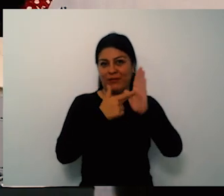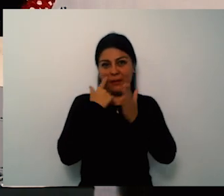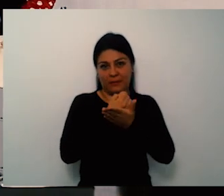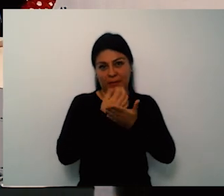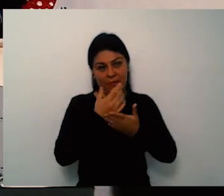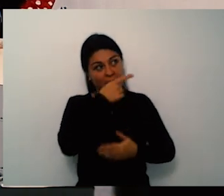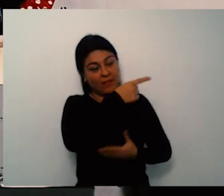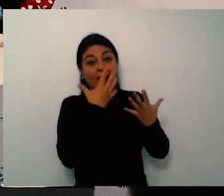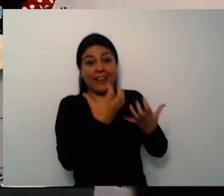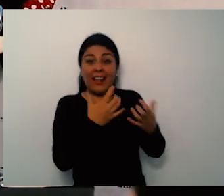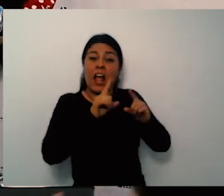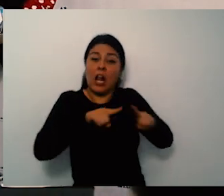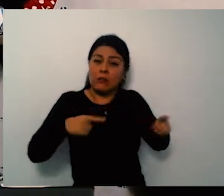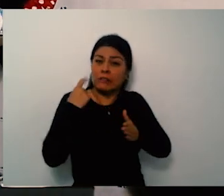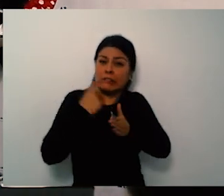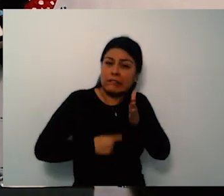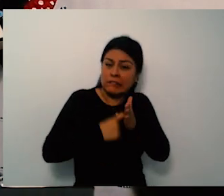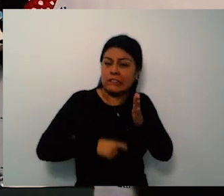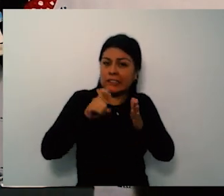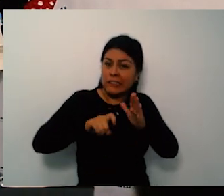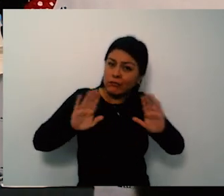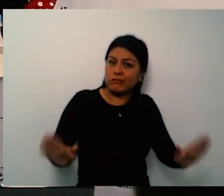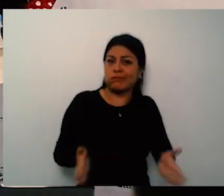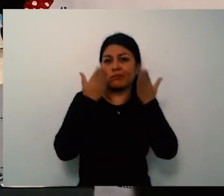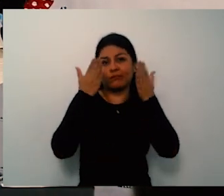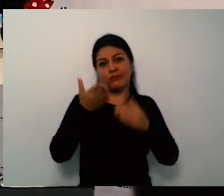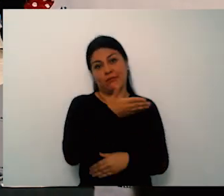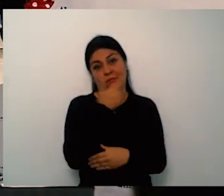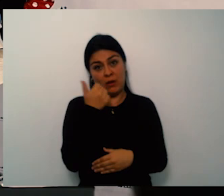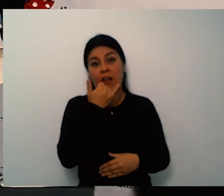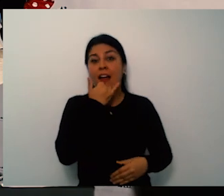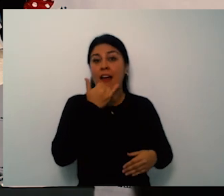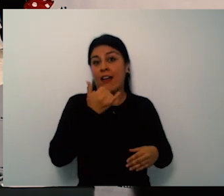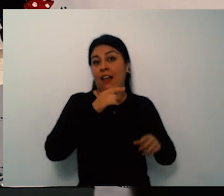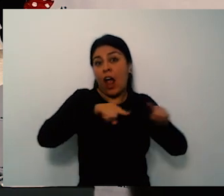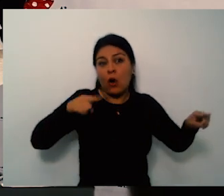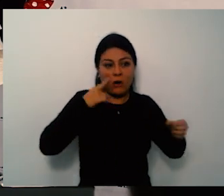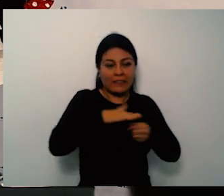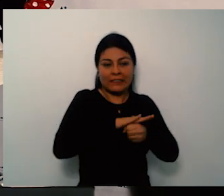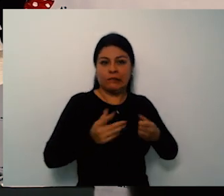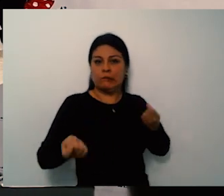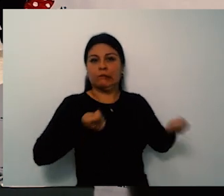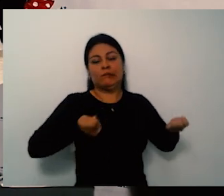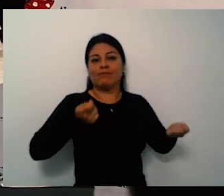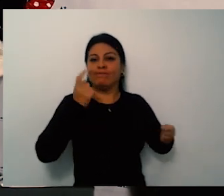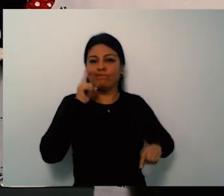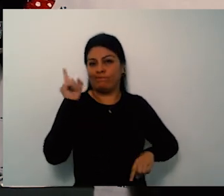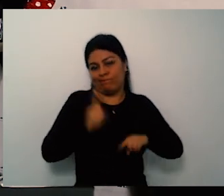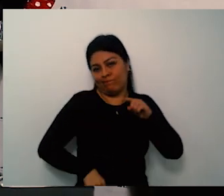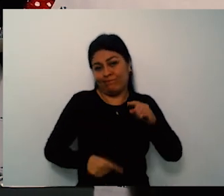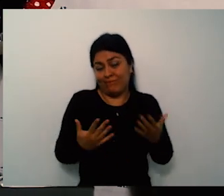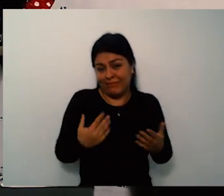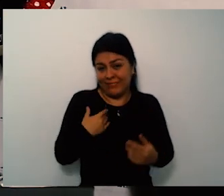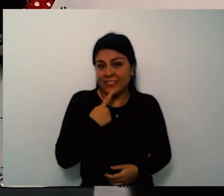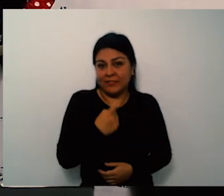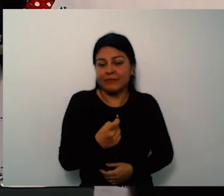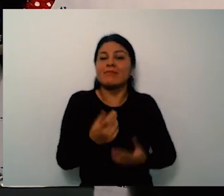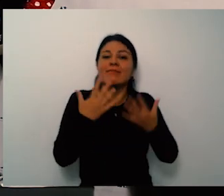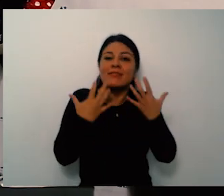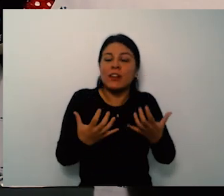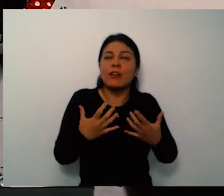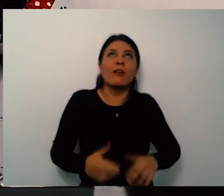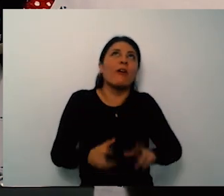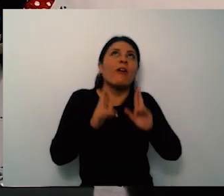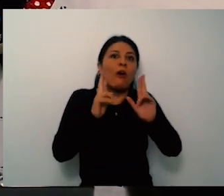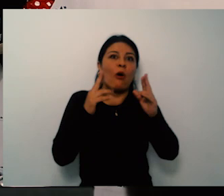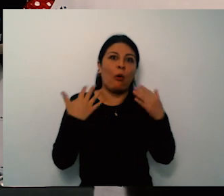condiciones por favor recibanmelo entonces queremos aprovechar eso y por eso el acercamiento que hicimos con la gobernación de